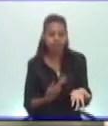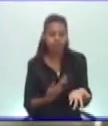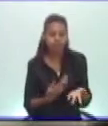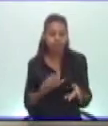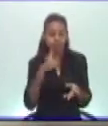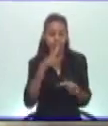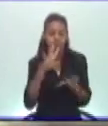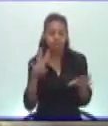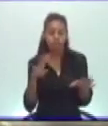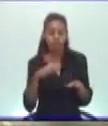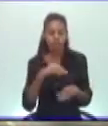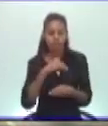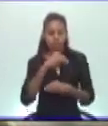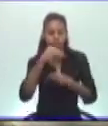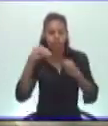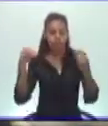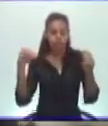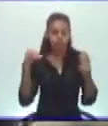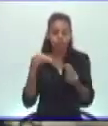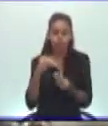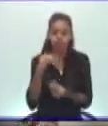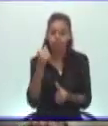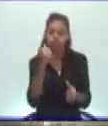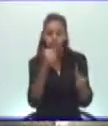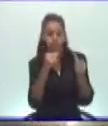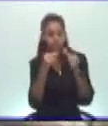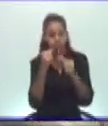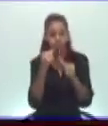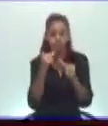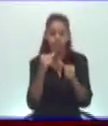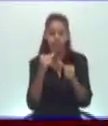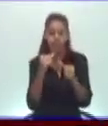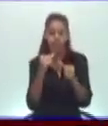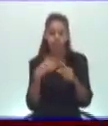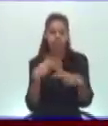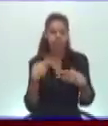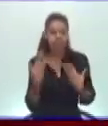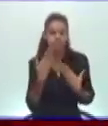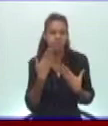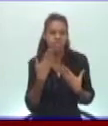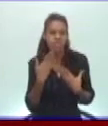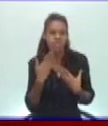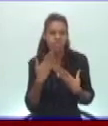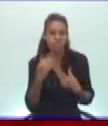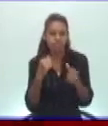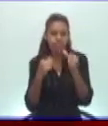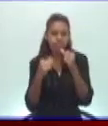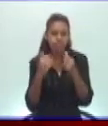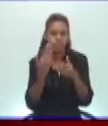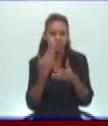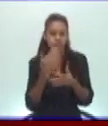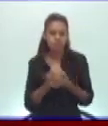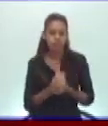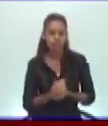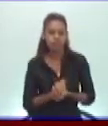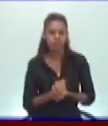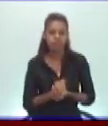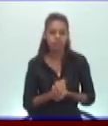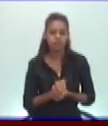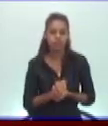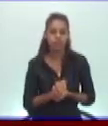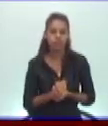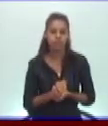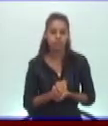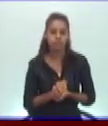se convirtieron en adictos. ¿Quién consume a quién? Está lloviendo.